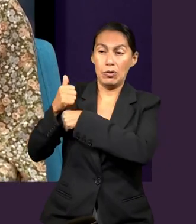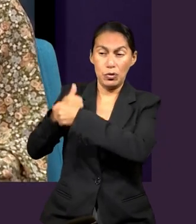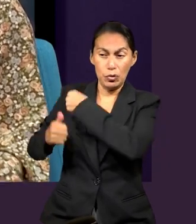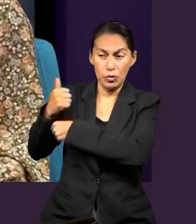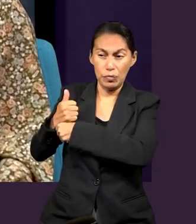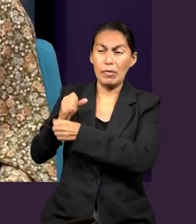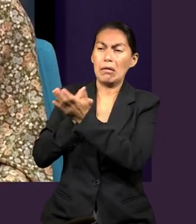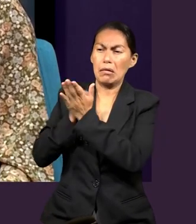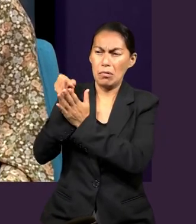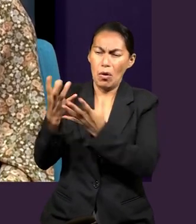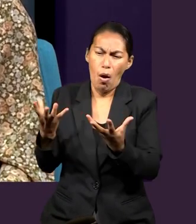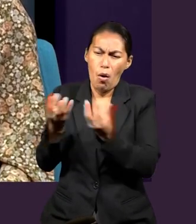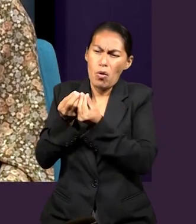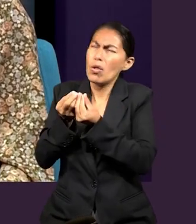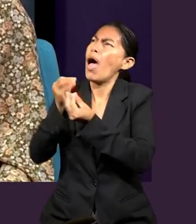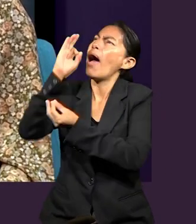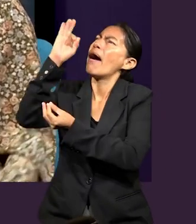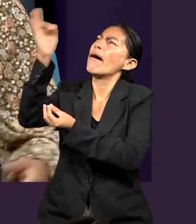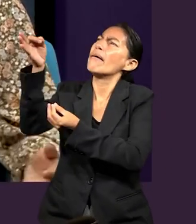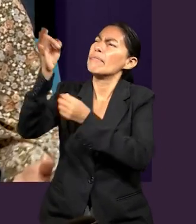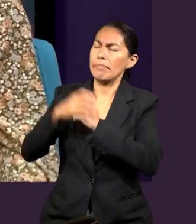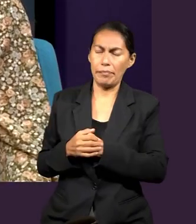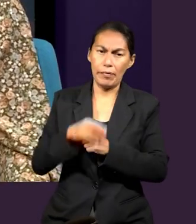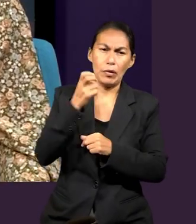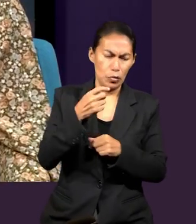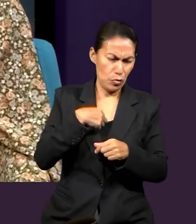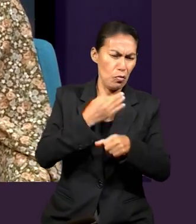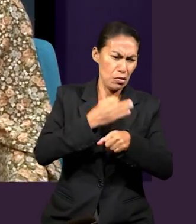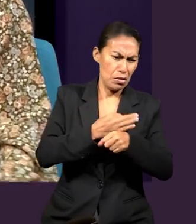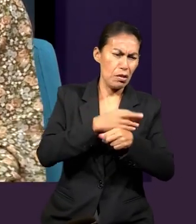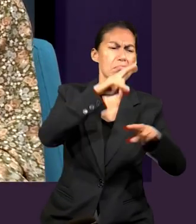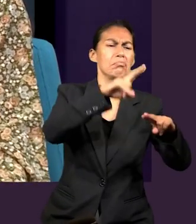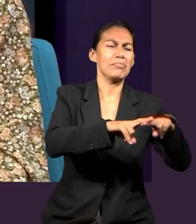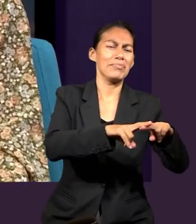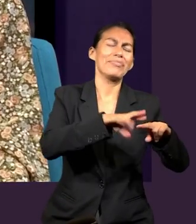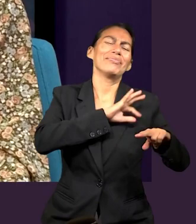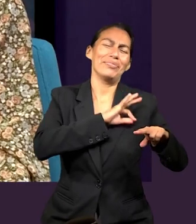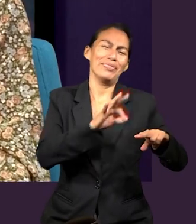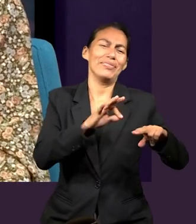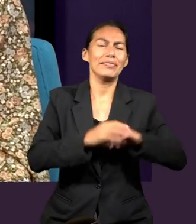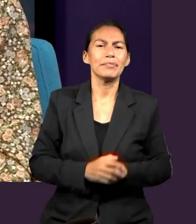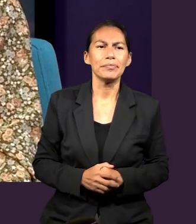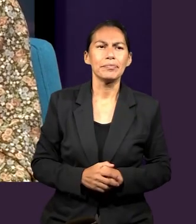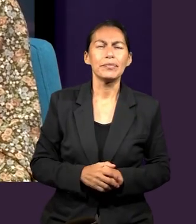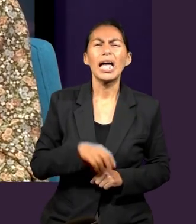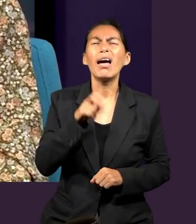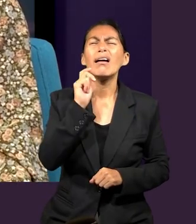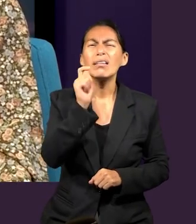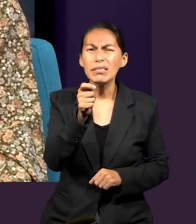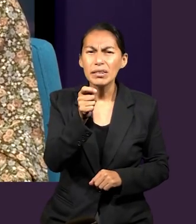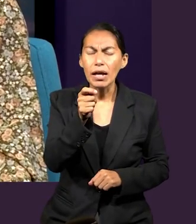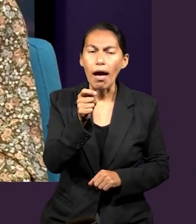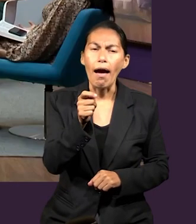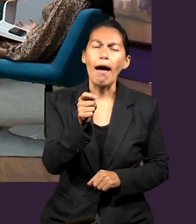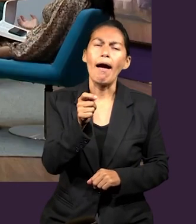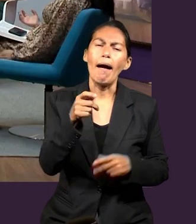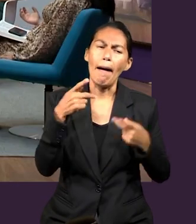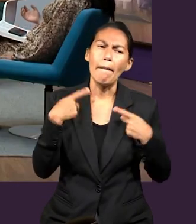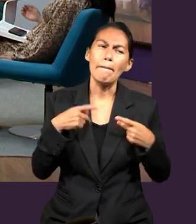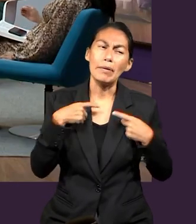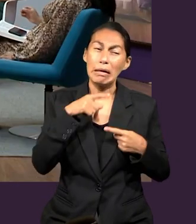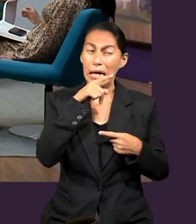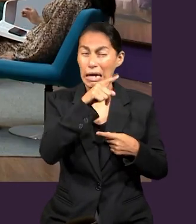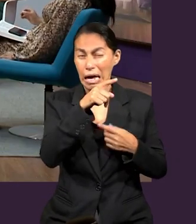La cuestión ahora es, ¿para qué me sirve? Sencillamente para poder ver con empatía y amor a las